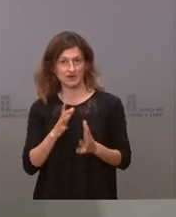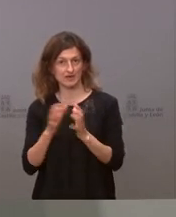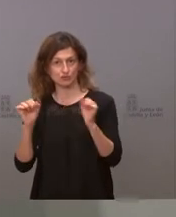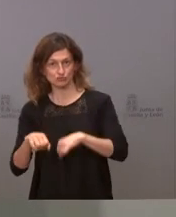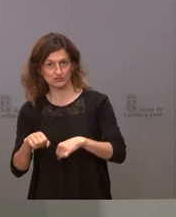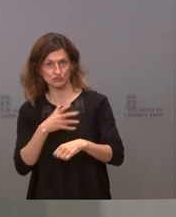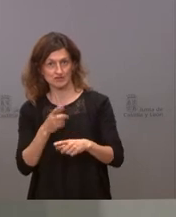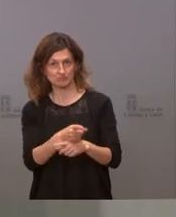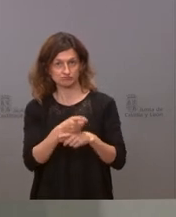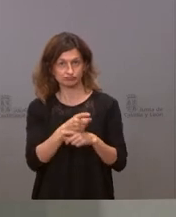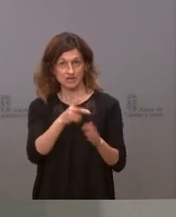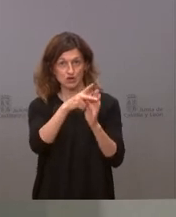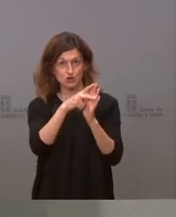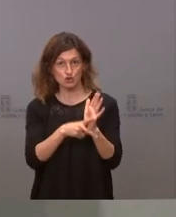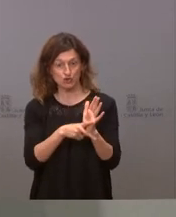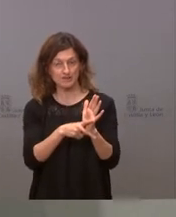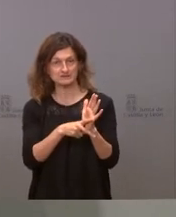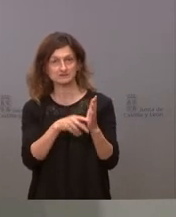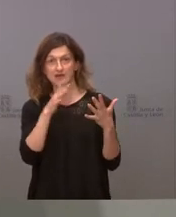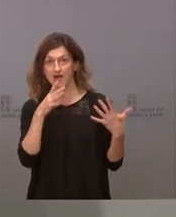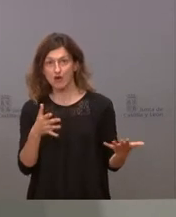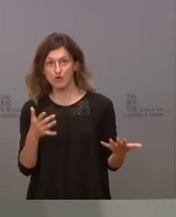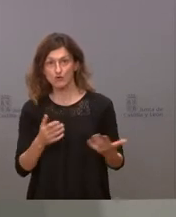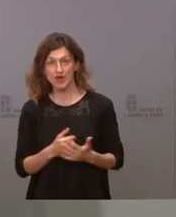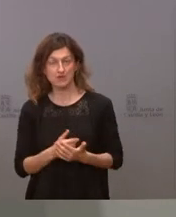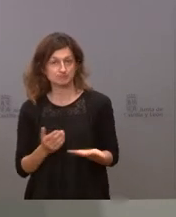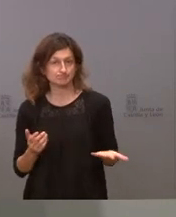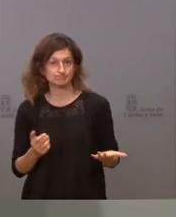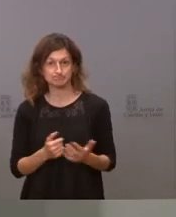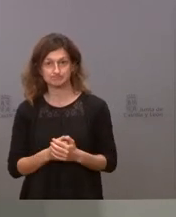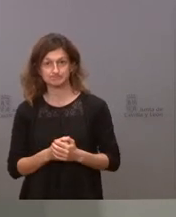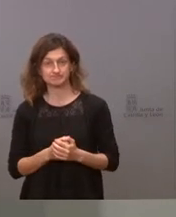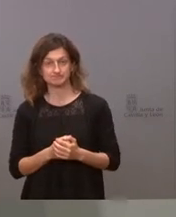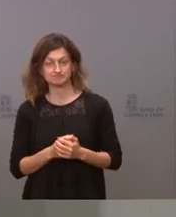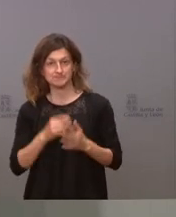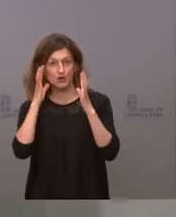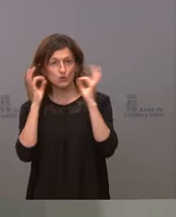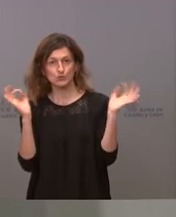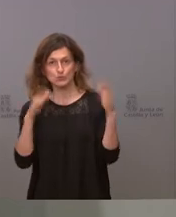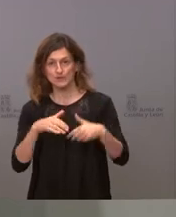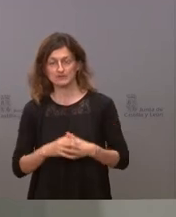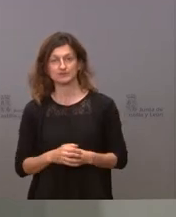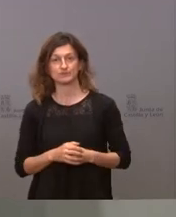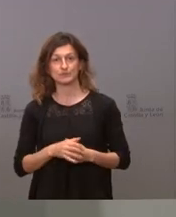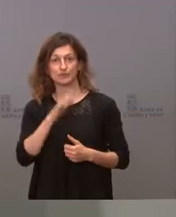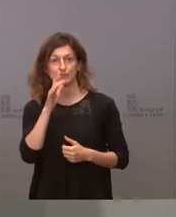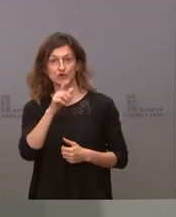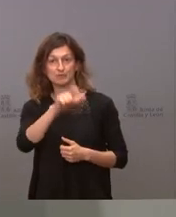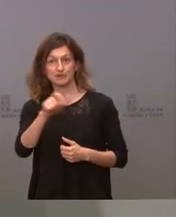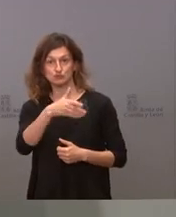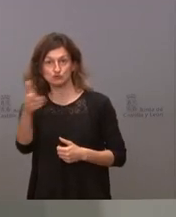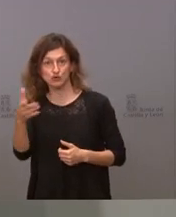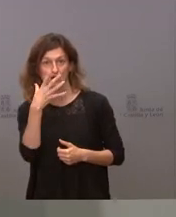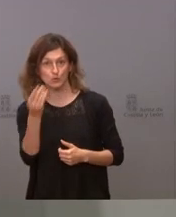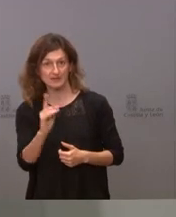unas normas que en este momento no tienen mucho sentido porque la población no lo va a entender